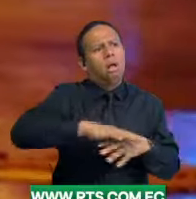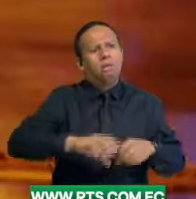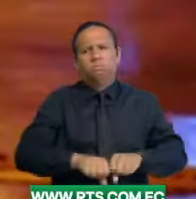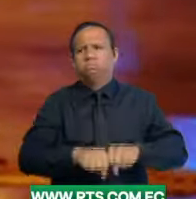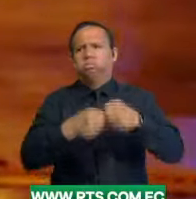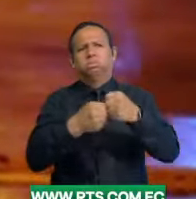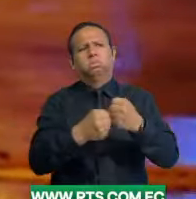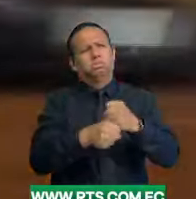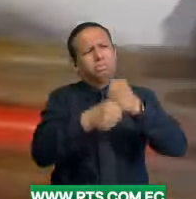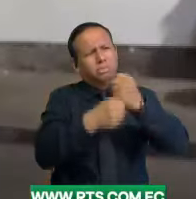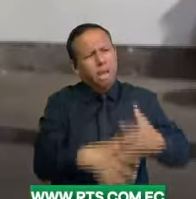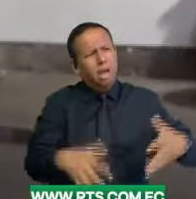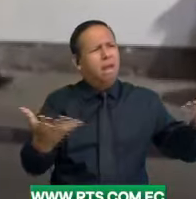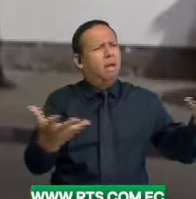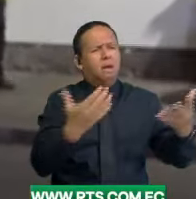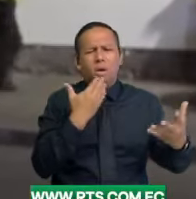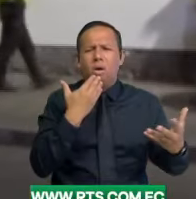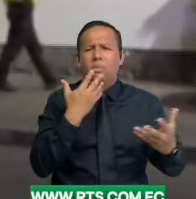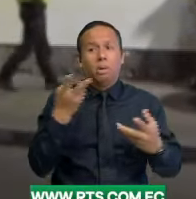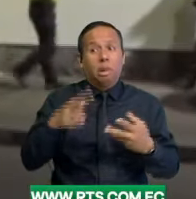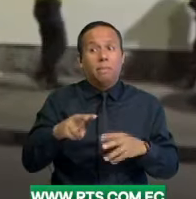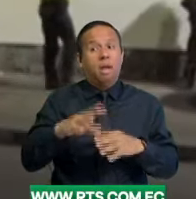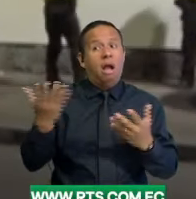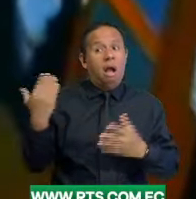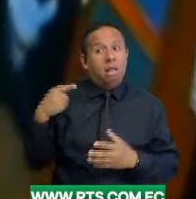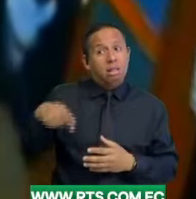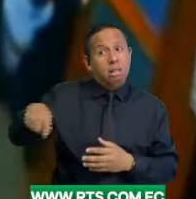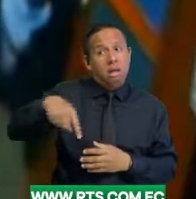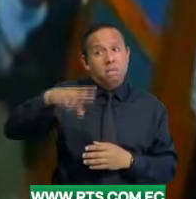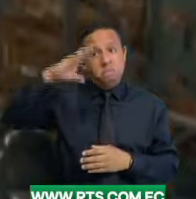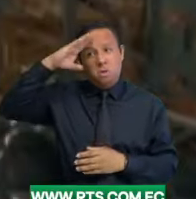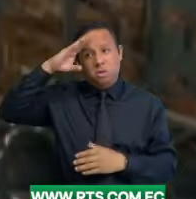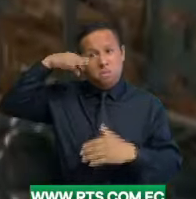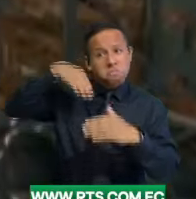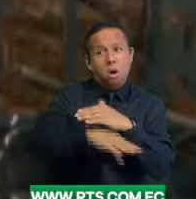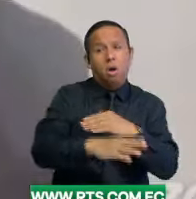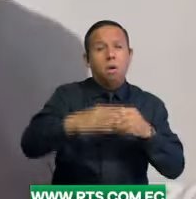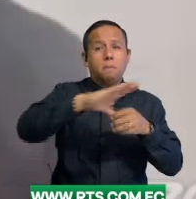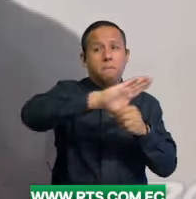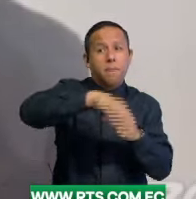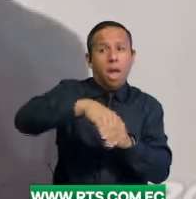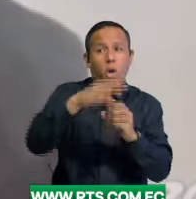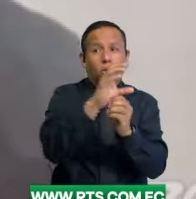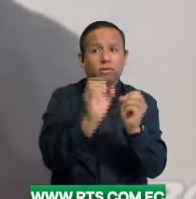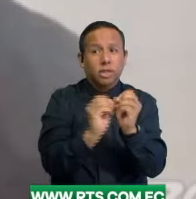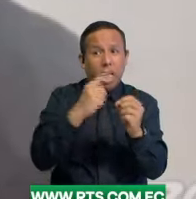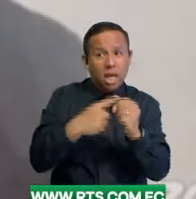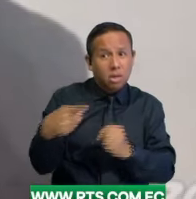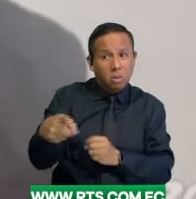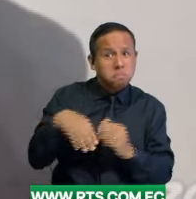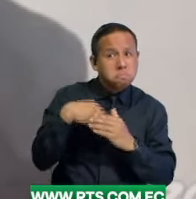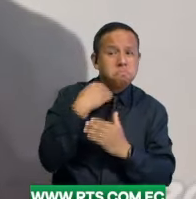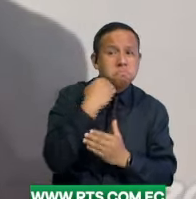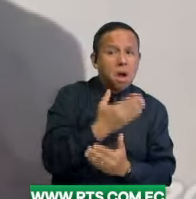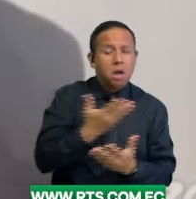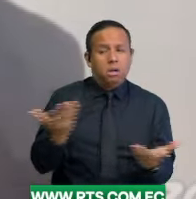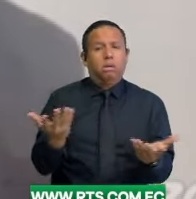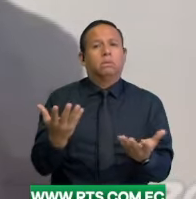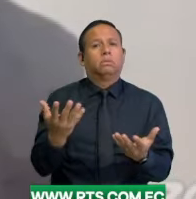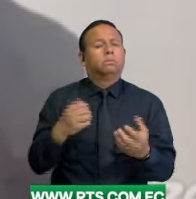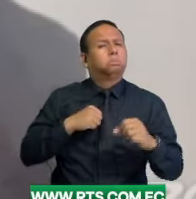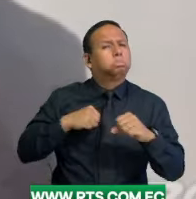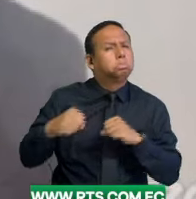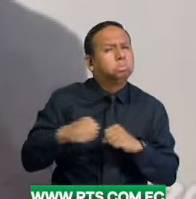registran en el país y por la incursión de las fuerzas del orden en la Embajada Mexicana. Pues me ratifico que hubo acción, omisión,